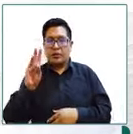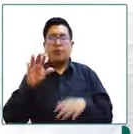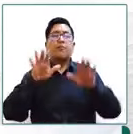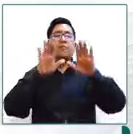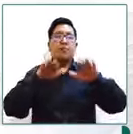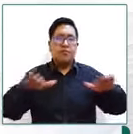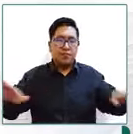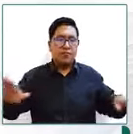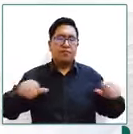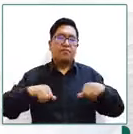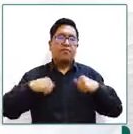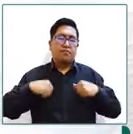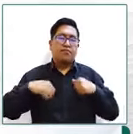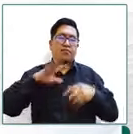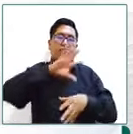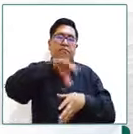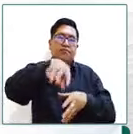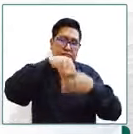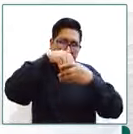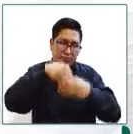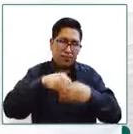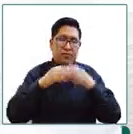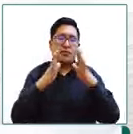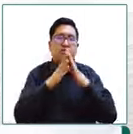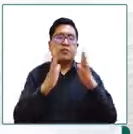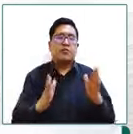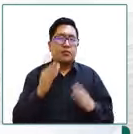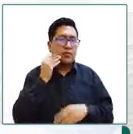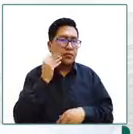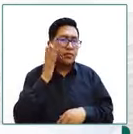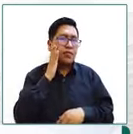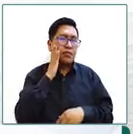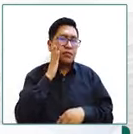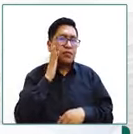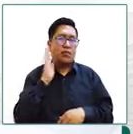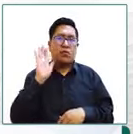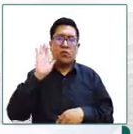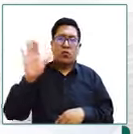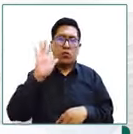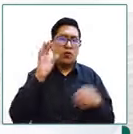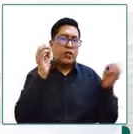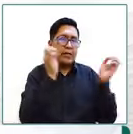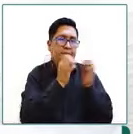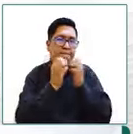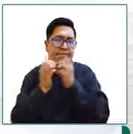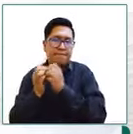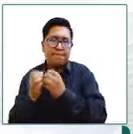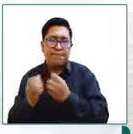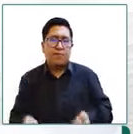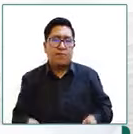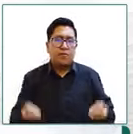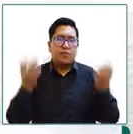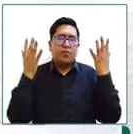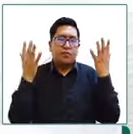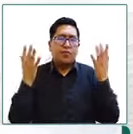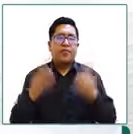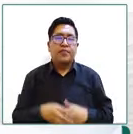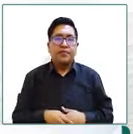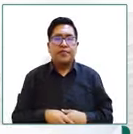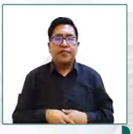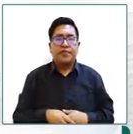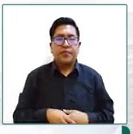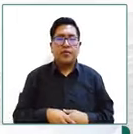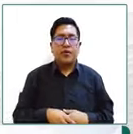adolescentes como dato en la población de niñas y niños y adolescentes en acogimiento